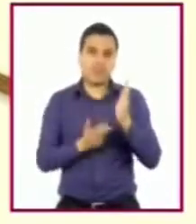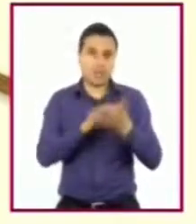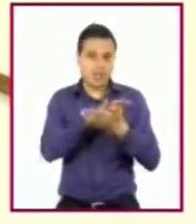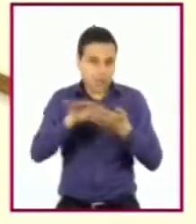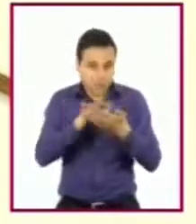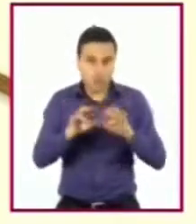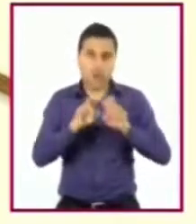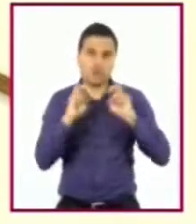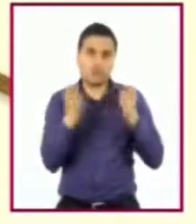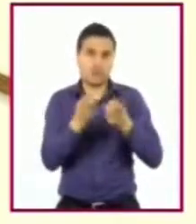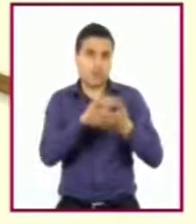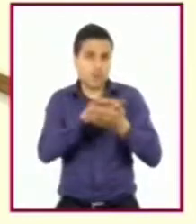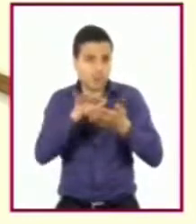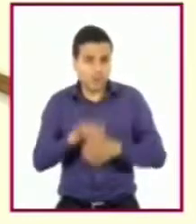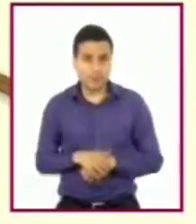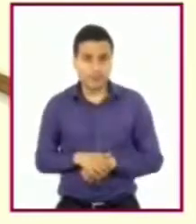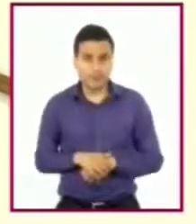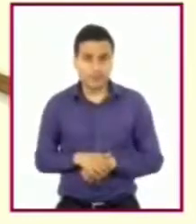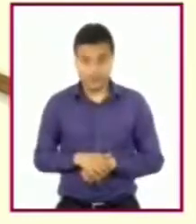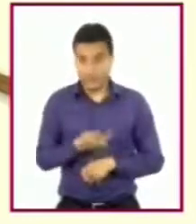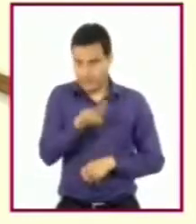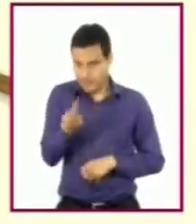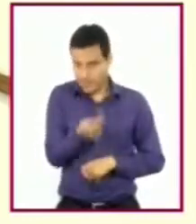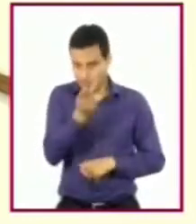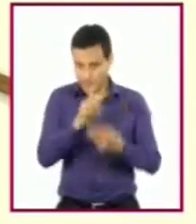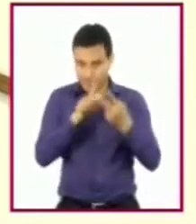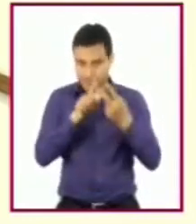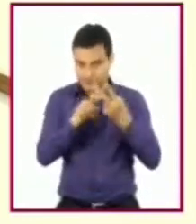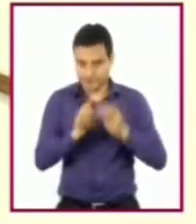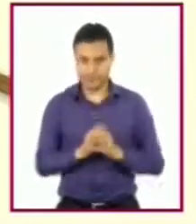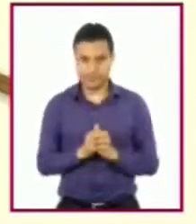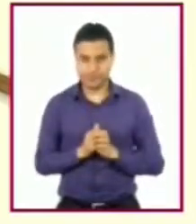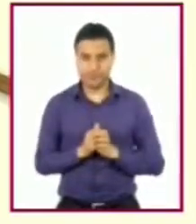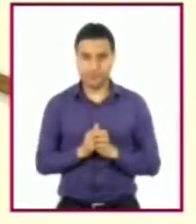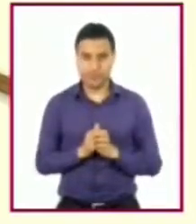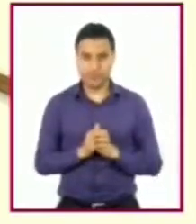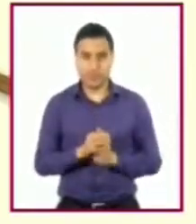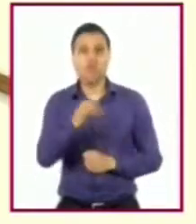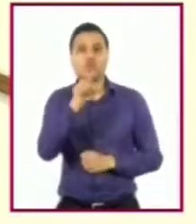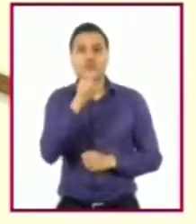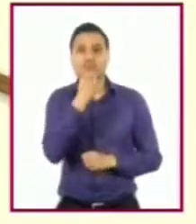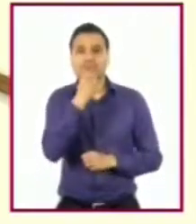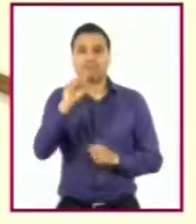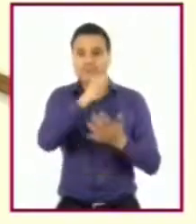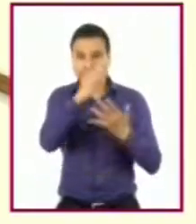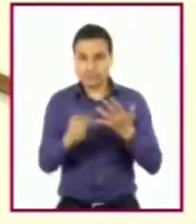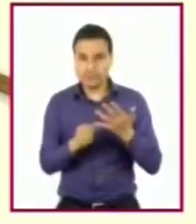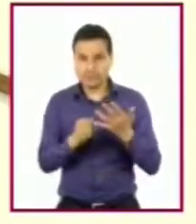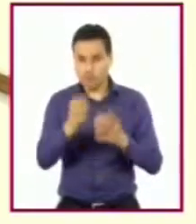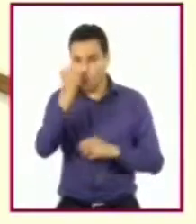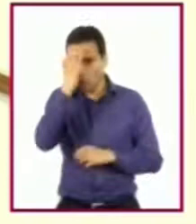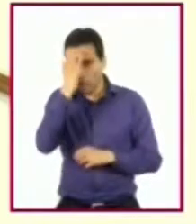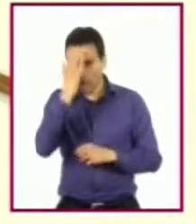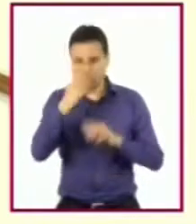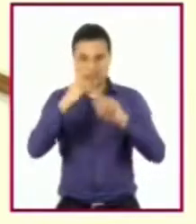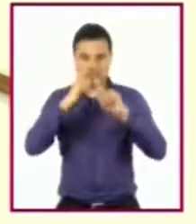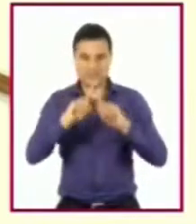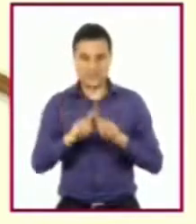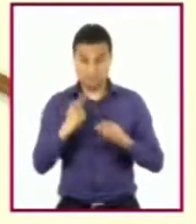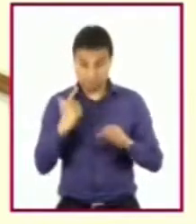En cuanto a la pregunta, ¿saben cómo reconocer sus capacidades, conocimientos y talentos?